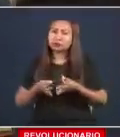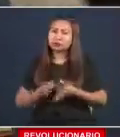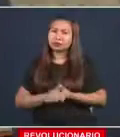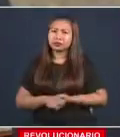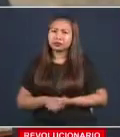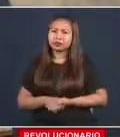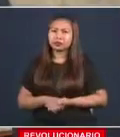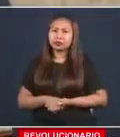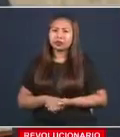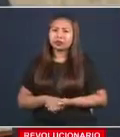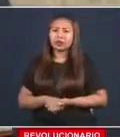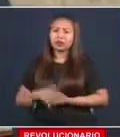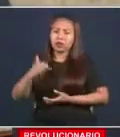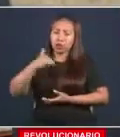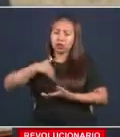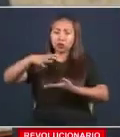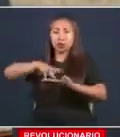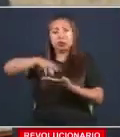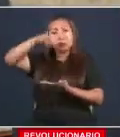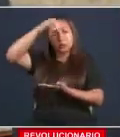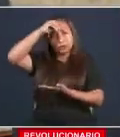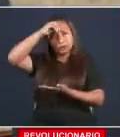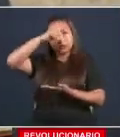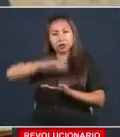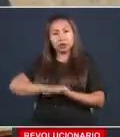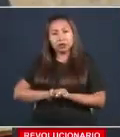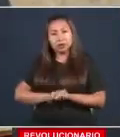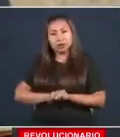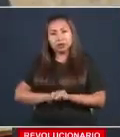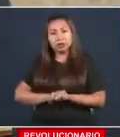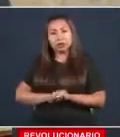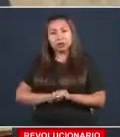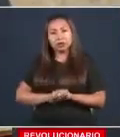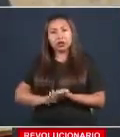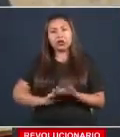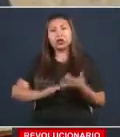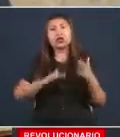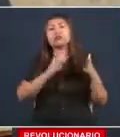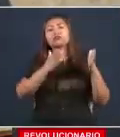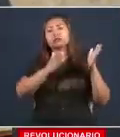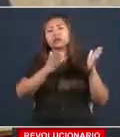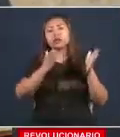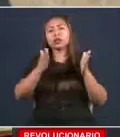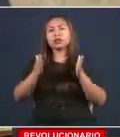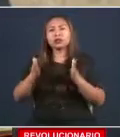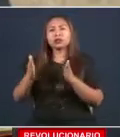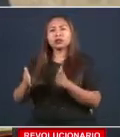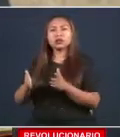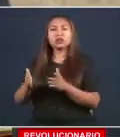Y yo aprendí en la formación de este partido de que éramos niños.